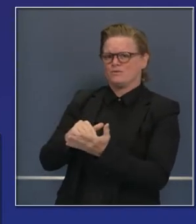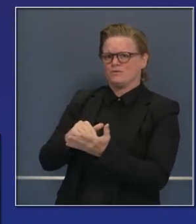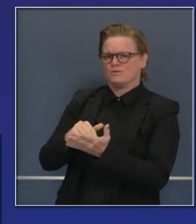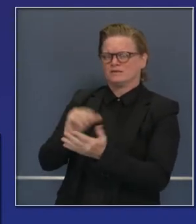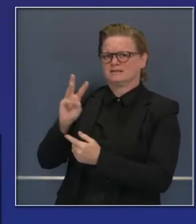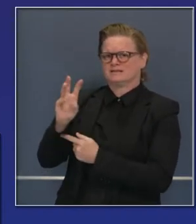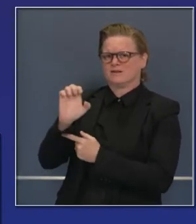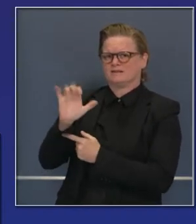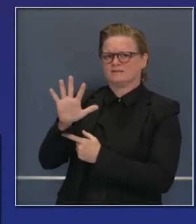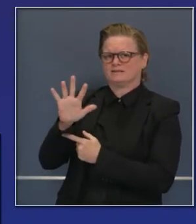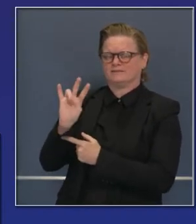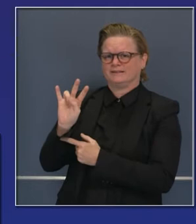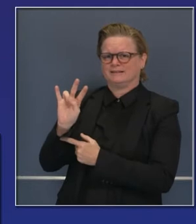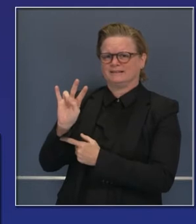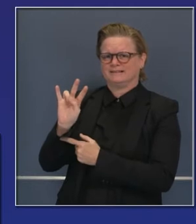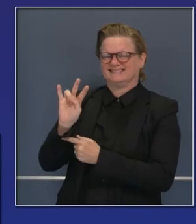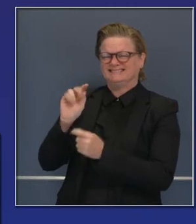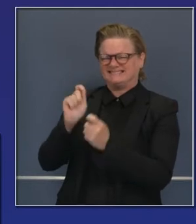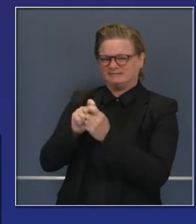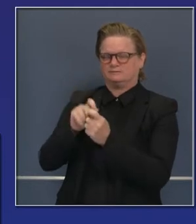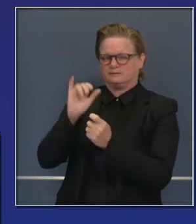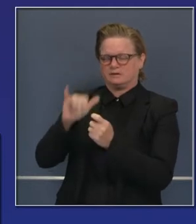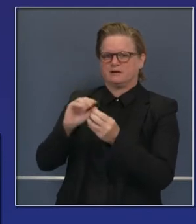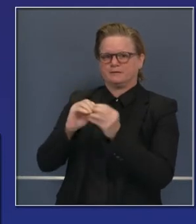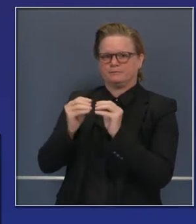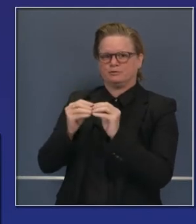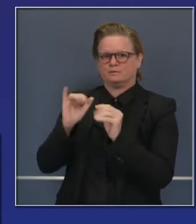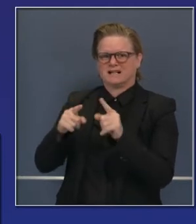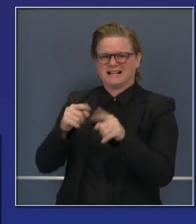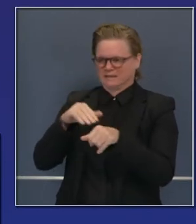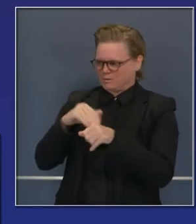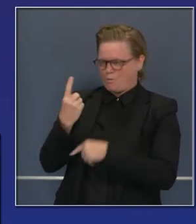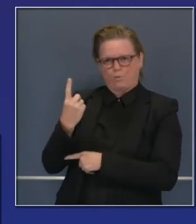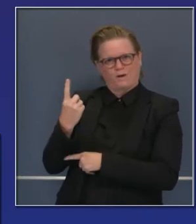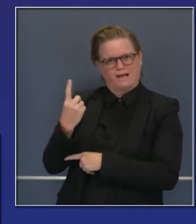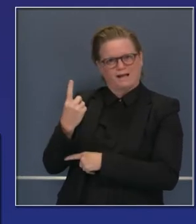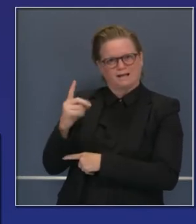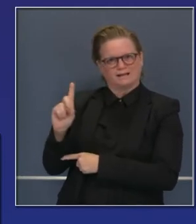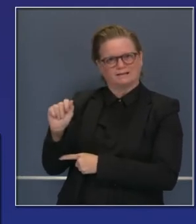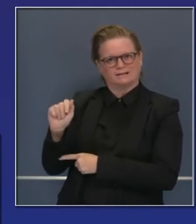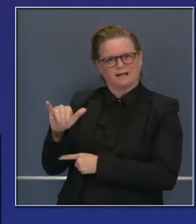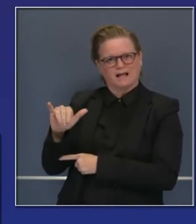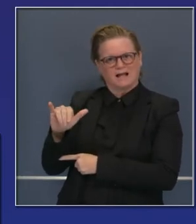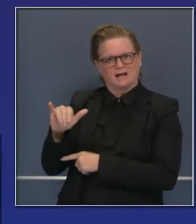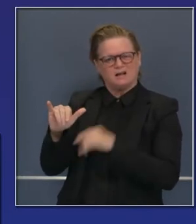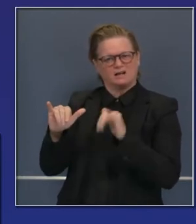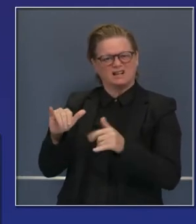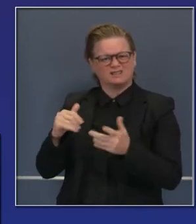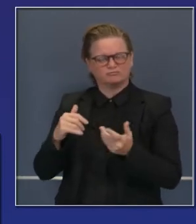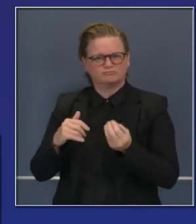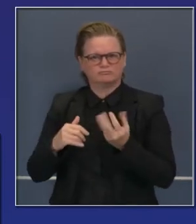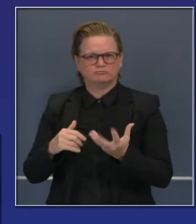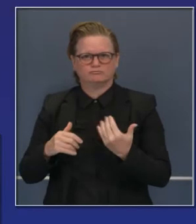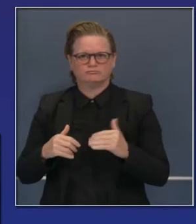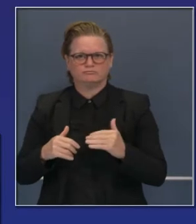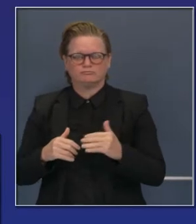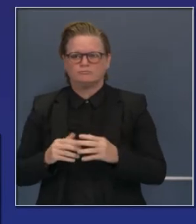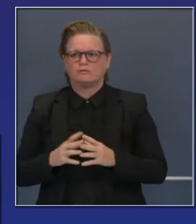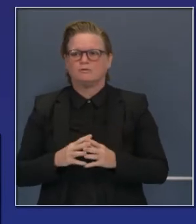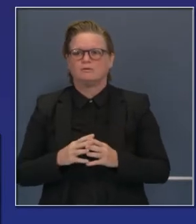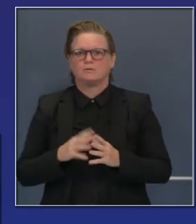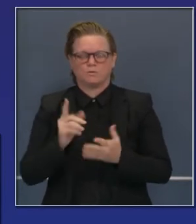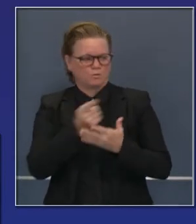14,657 para ser exactos. El índice de un día que anunciamos hoy